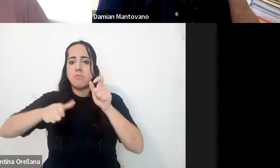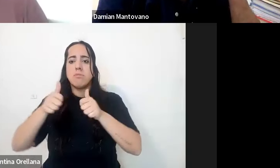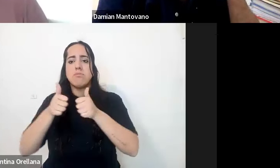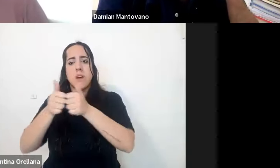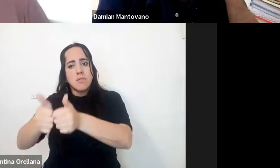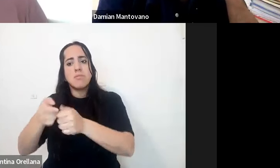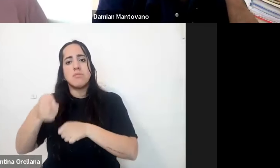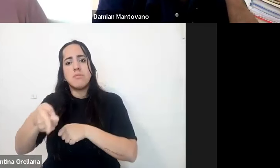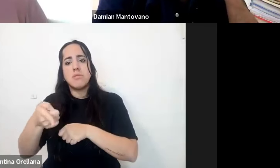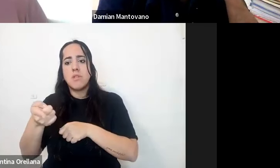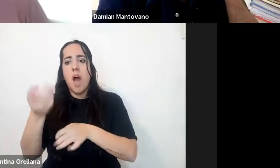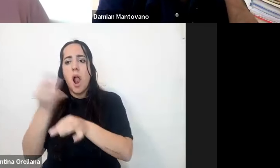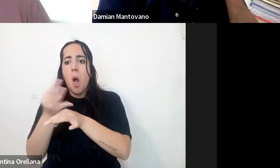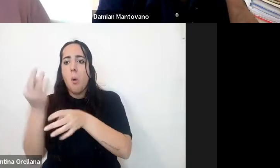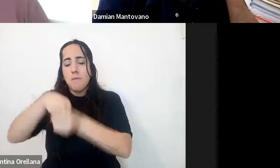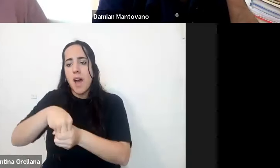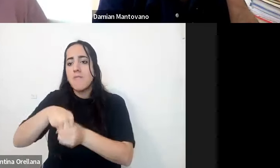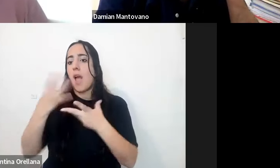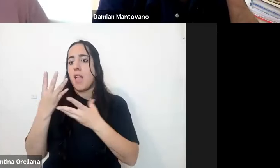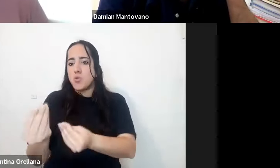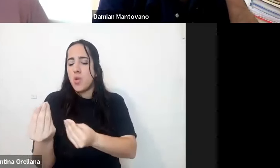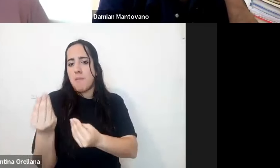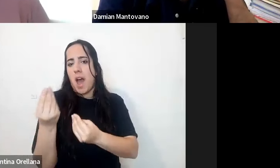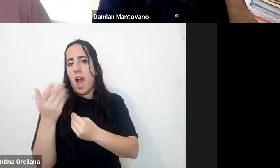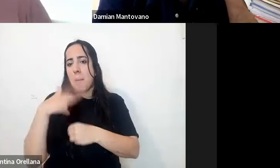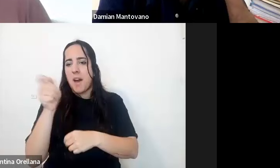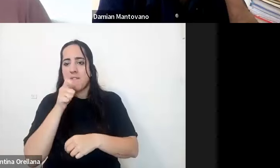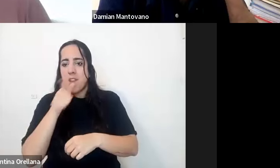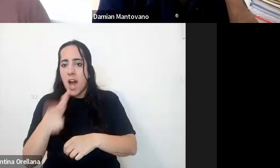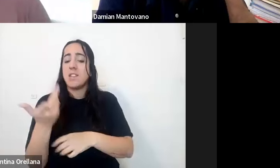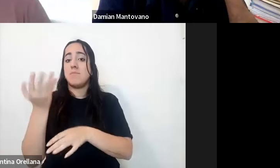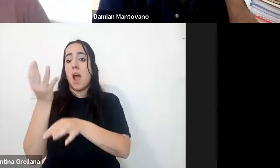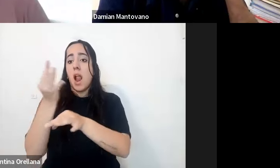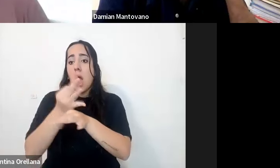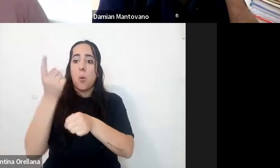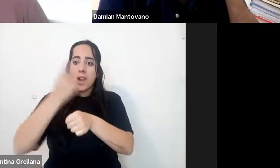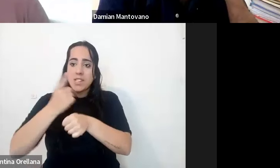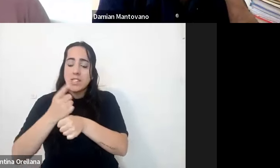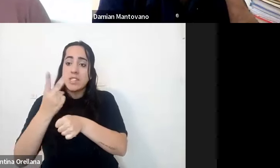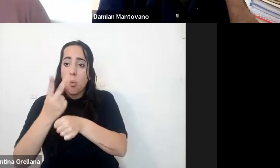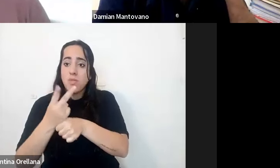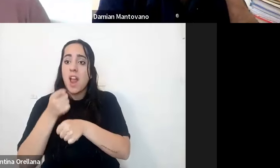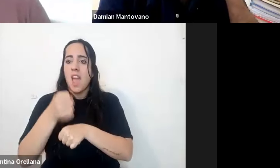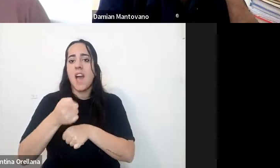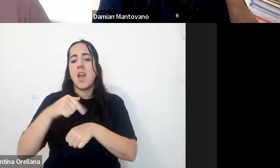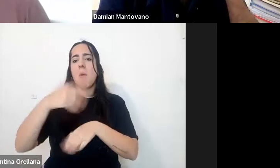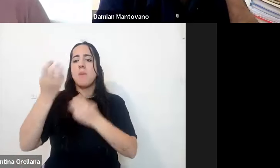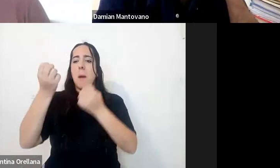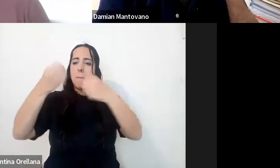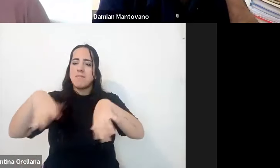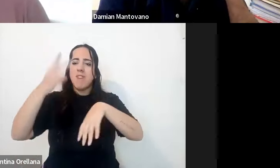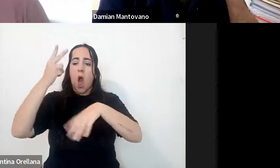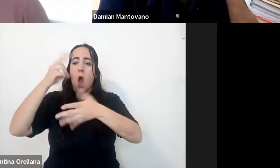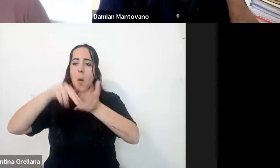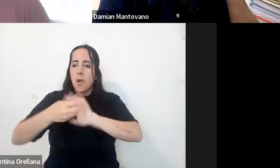escolarizarse más fácilmente sobre todo en la escuela secundaria porque es ahí donde los problemas empiezan a verse